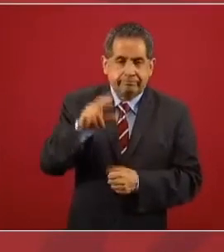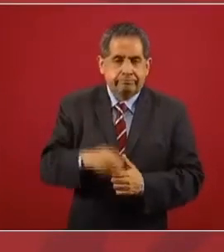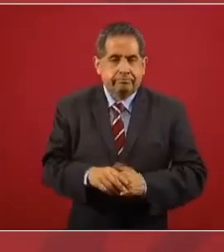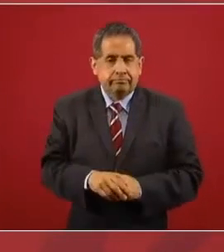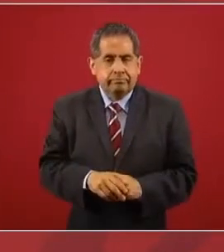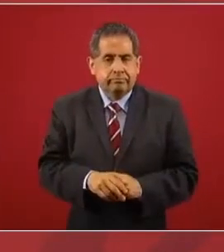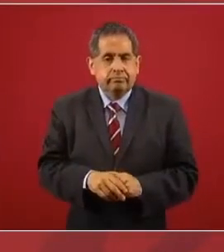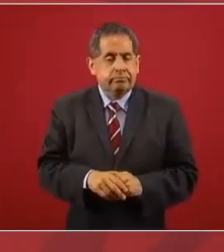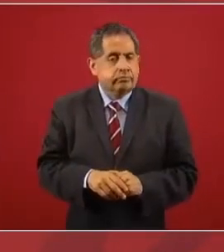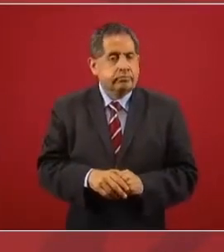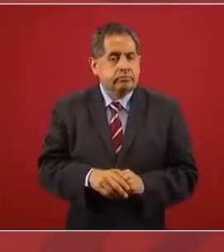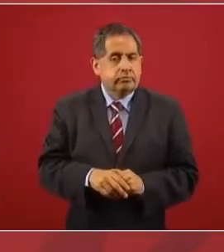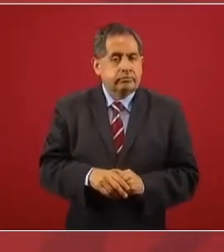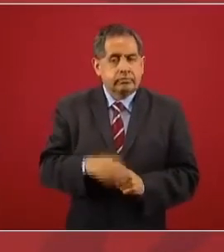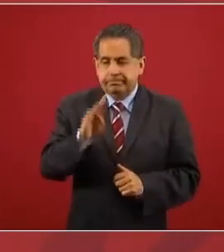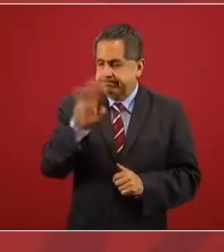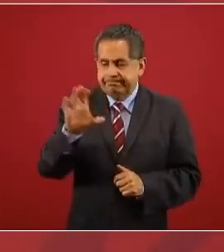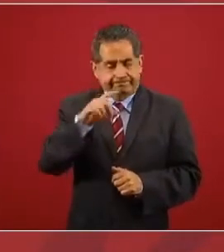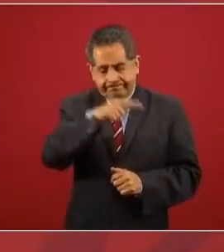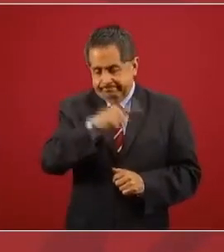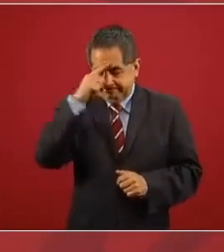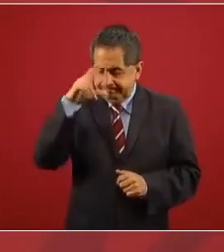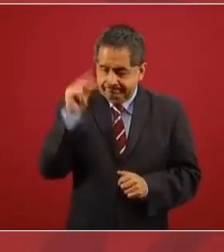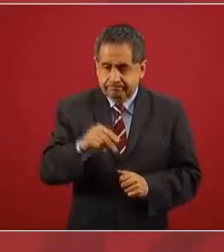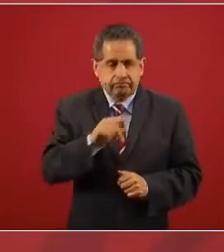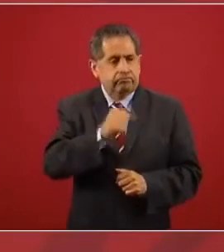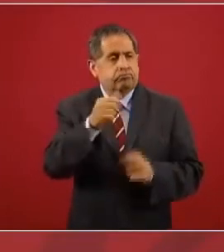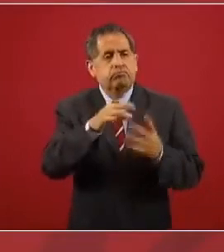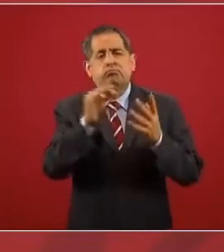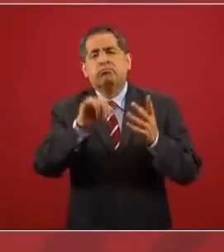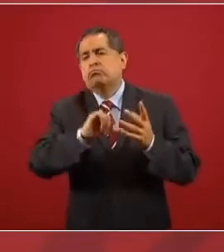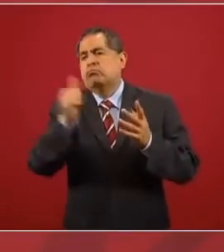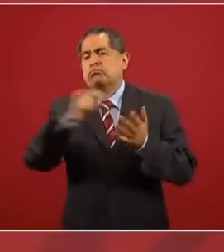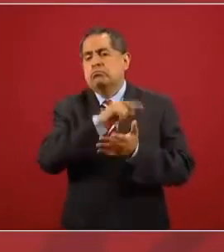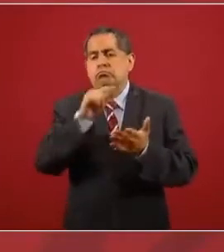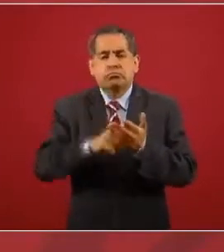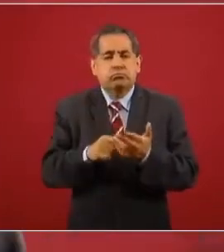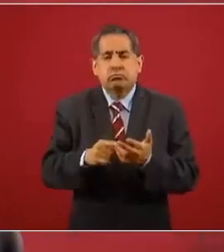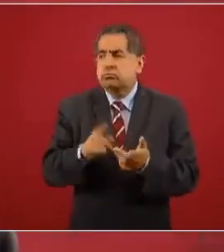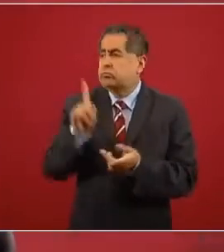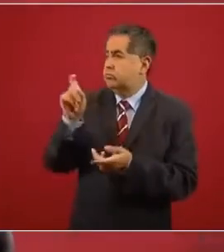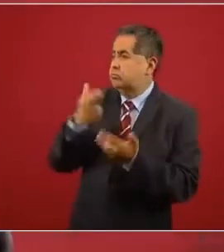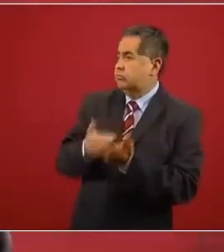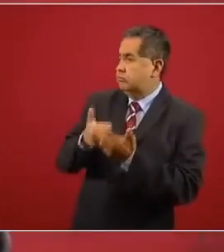buscar opciones donde hay agua,